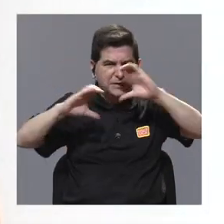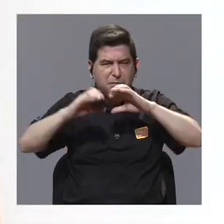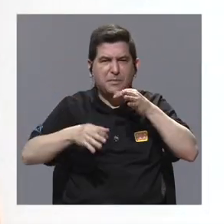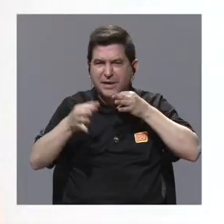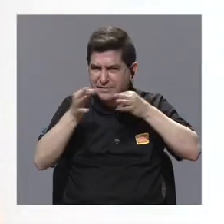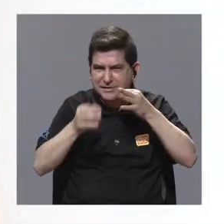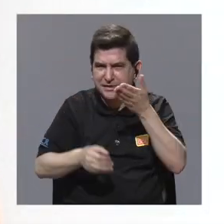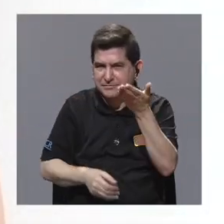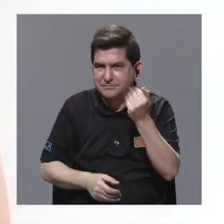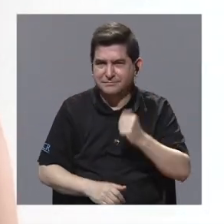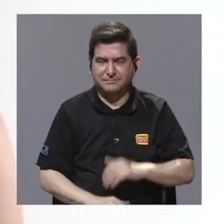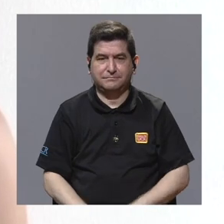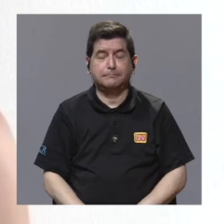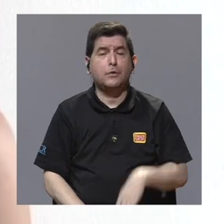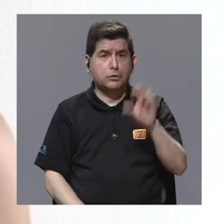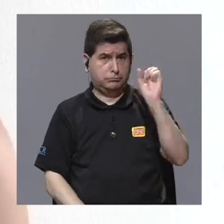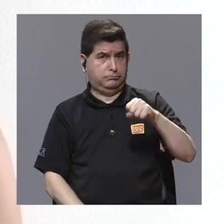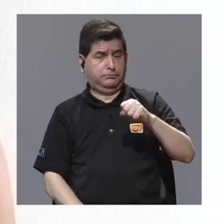científica.